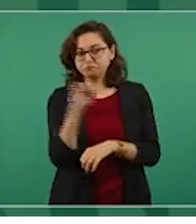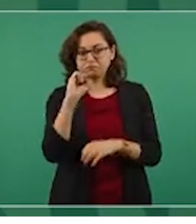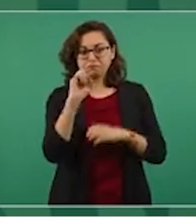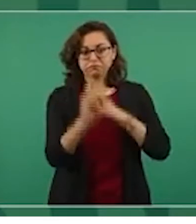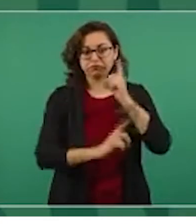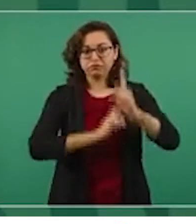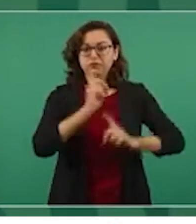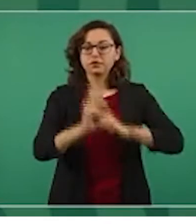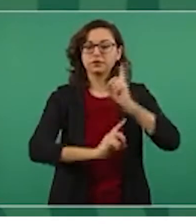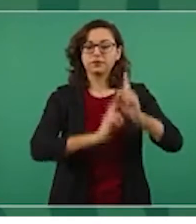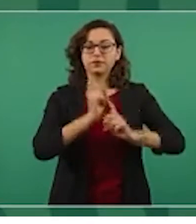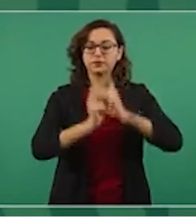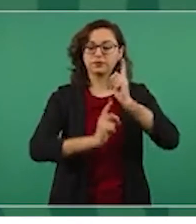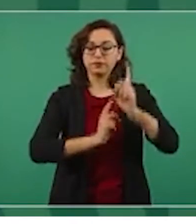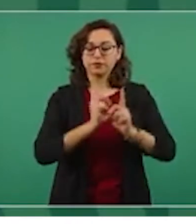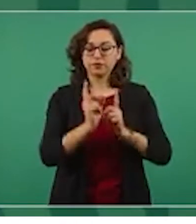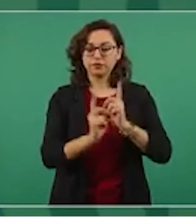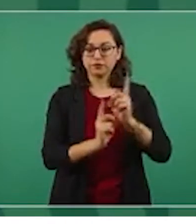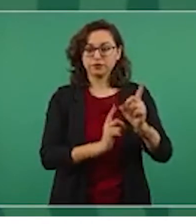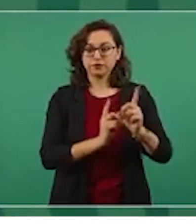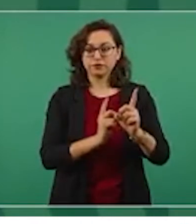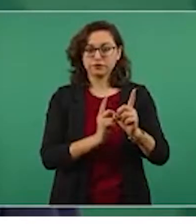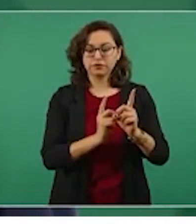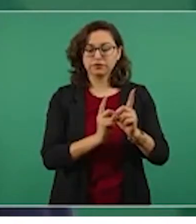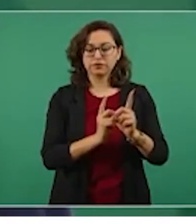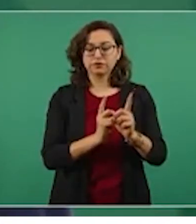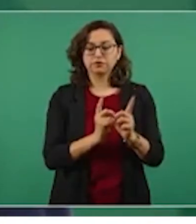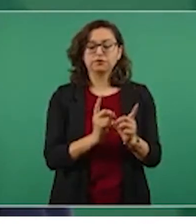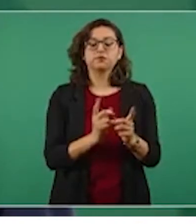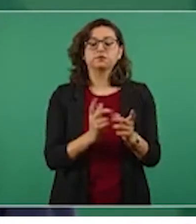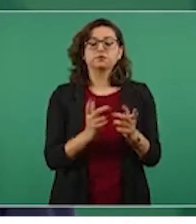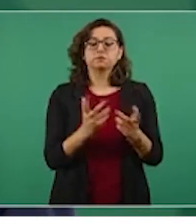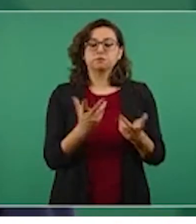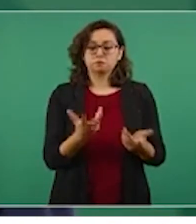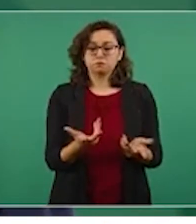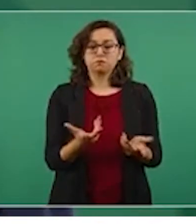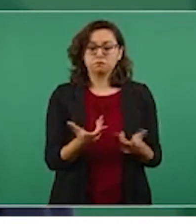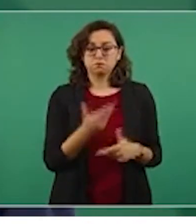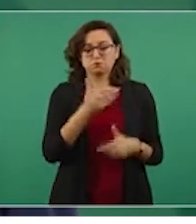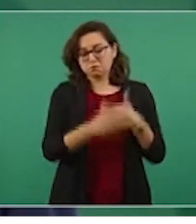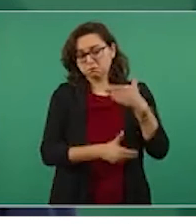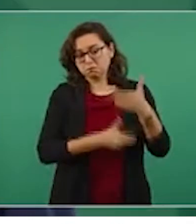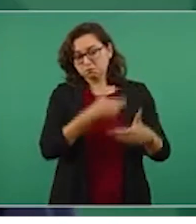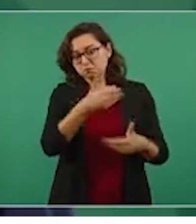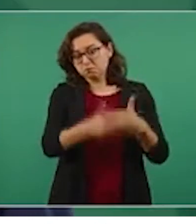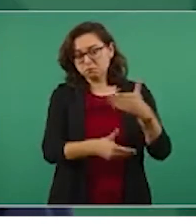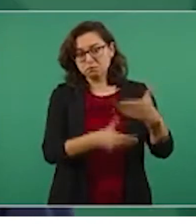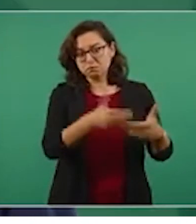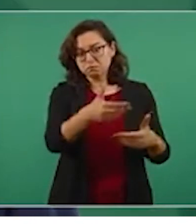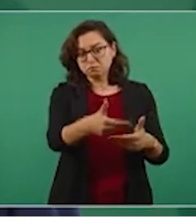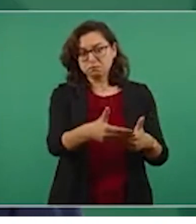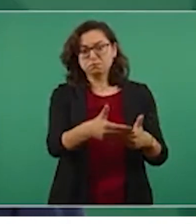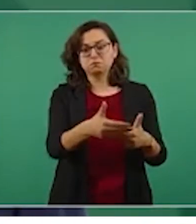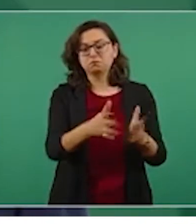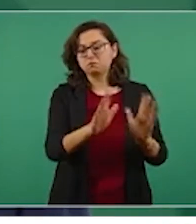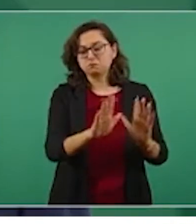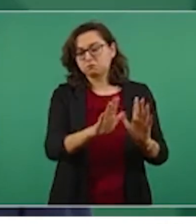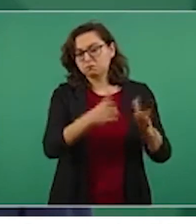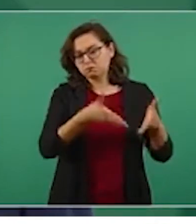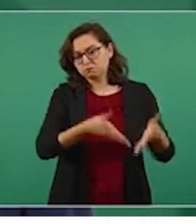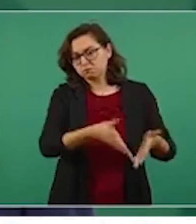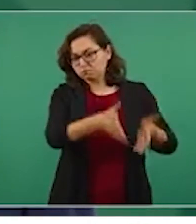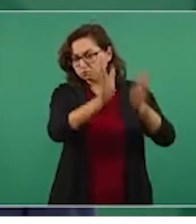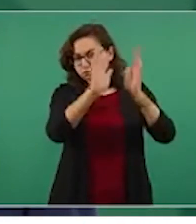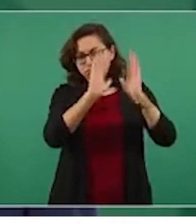pueden avanzar en el deporte